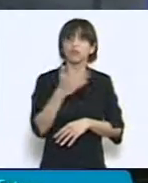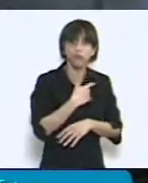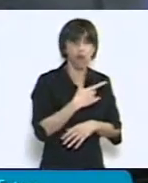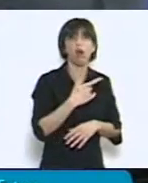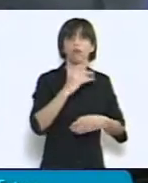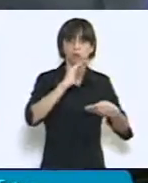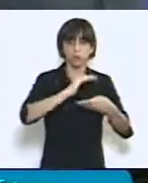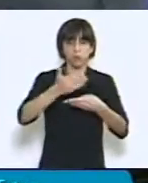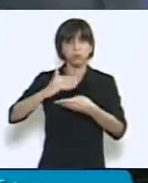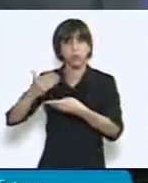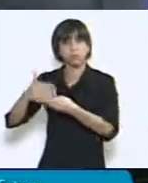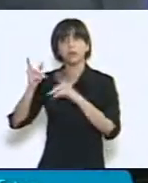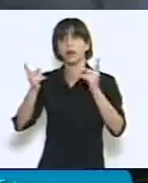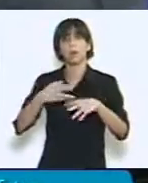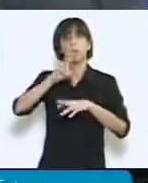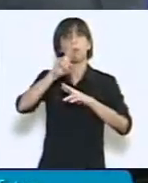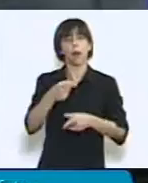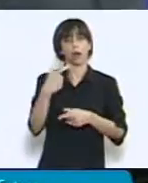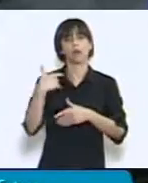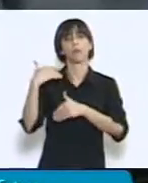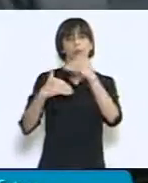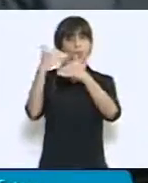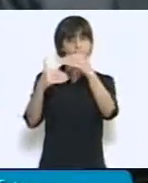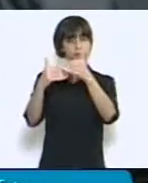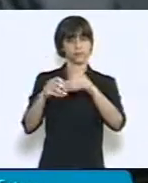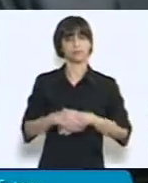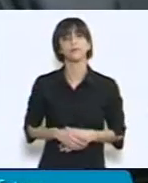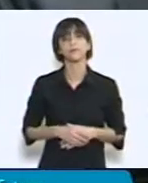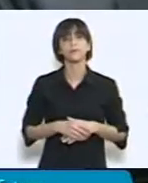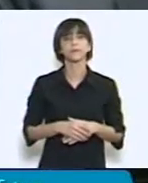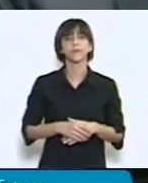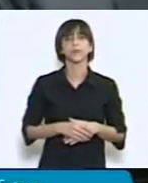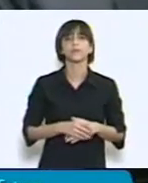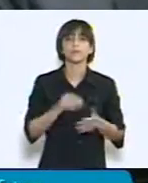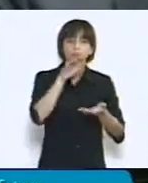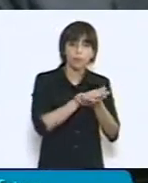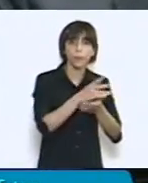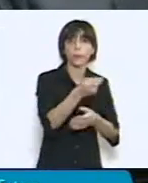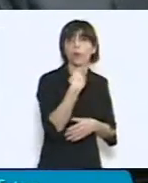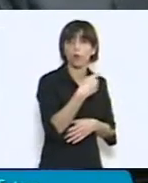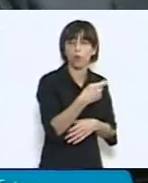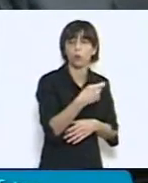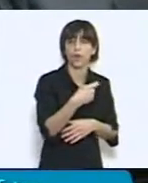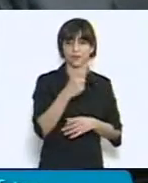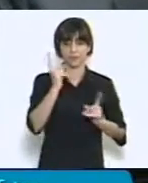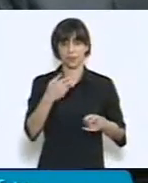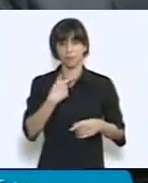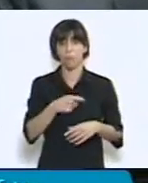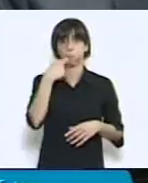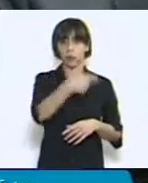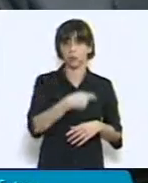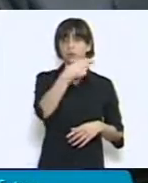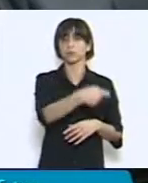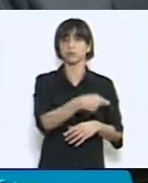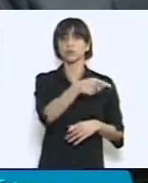progresar. Acerca de las jubilaciones y pensiones, hay en la actualidad más de 100